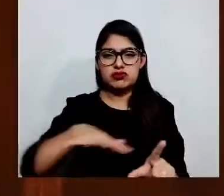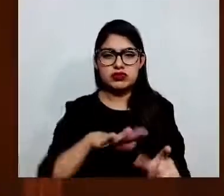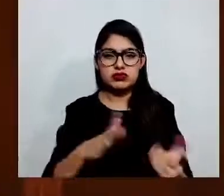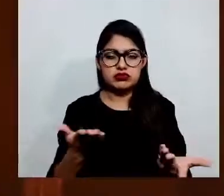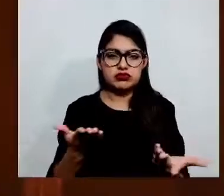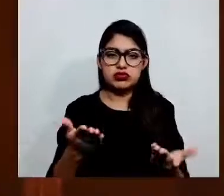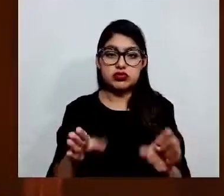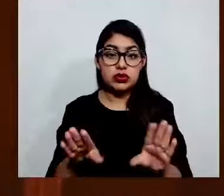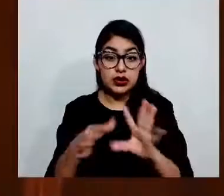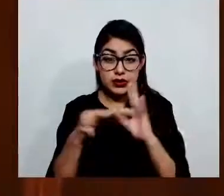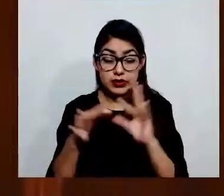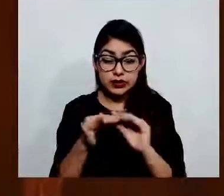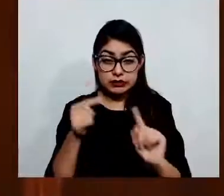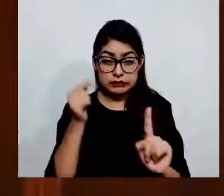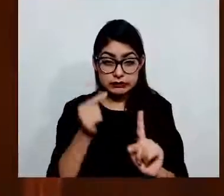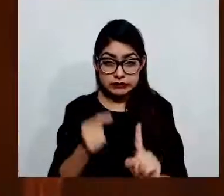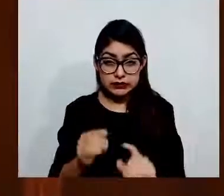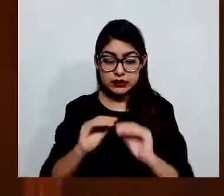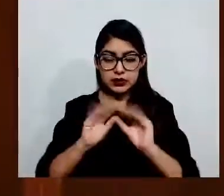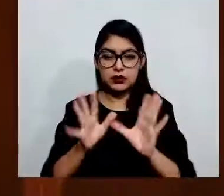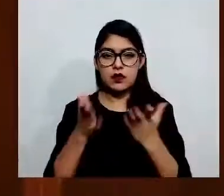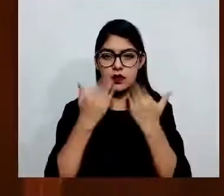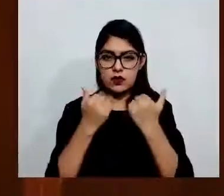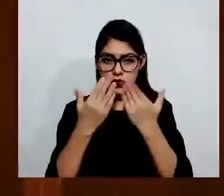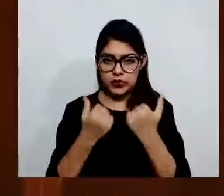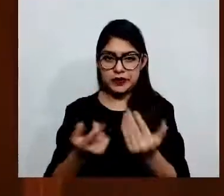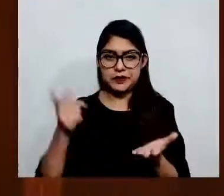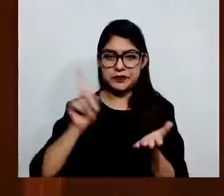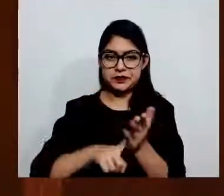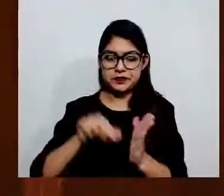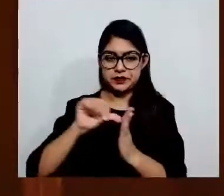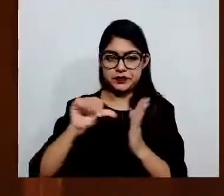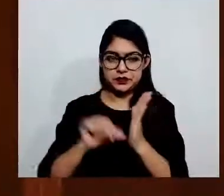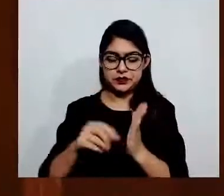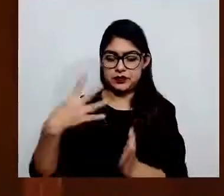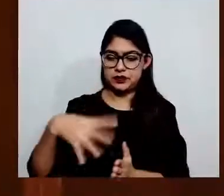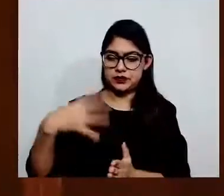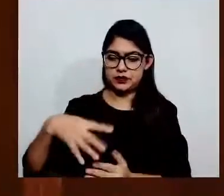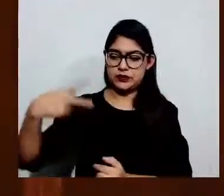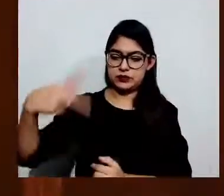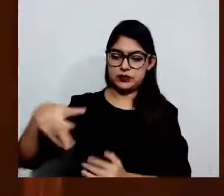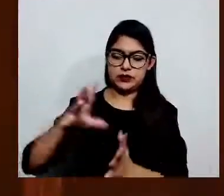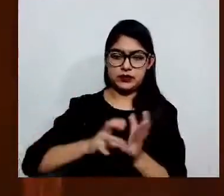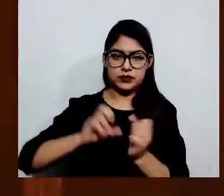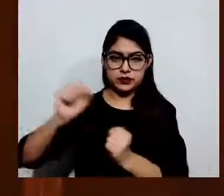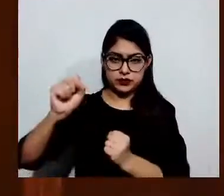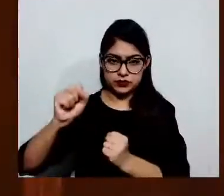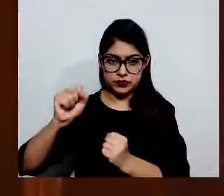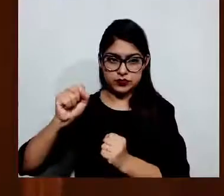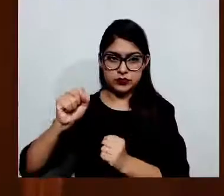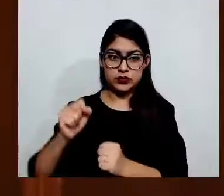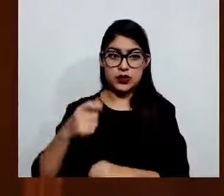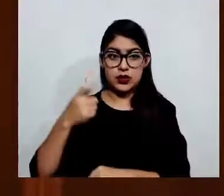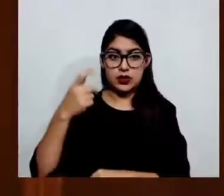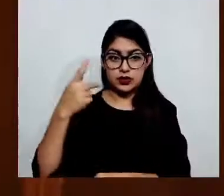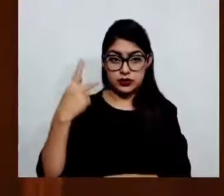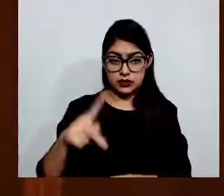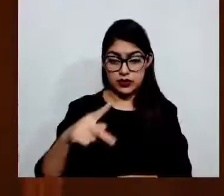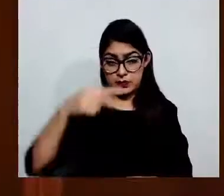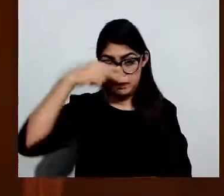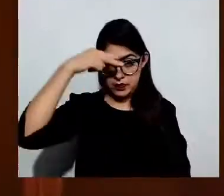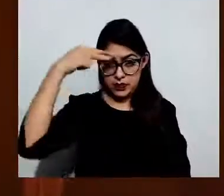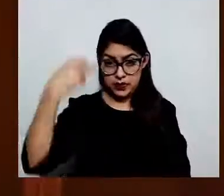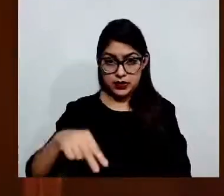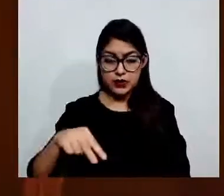artículo 14 de la Constitución Política de los Estados Unidos Mexicanos, que dispone en los juicios del orden